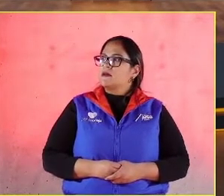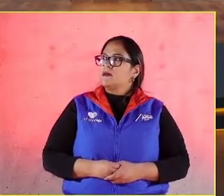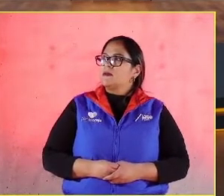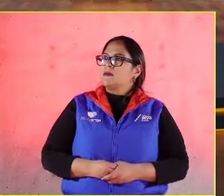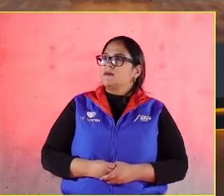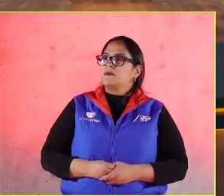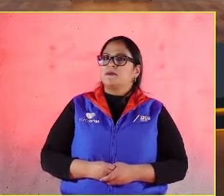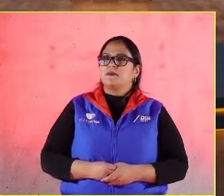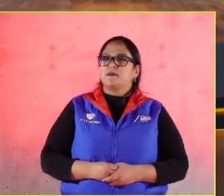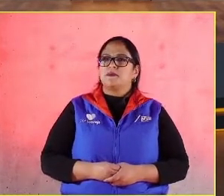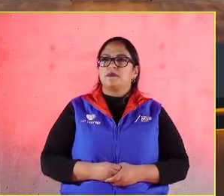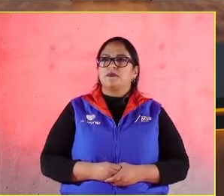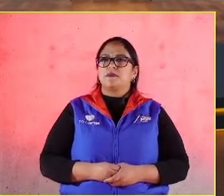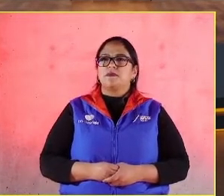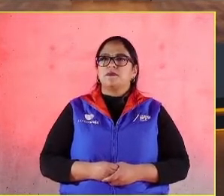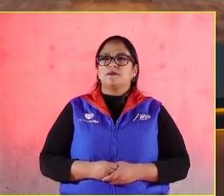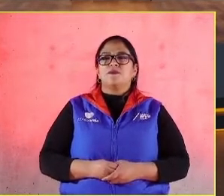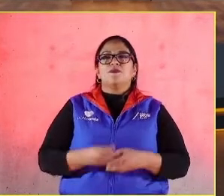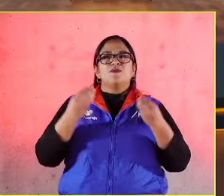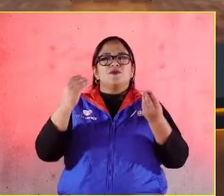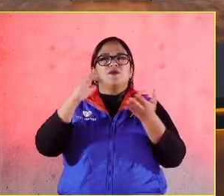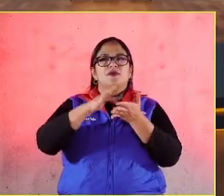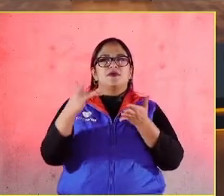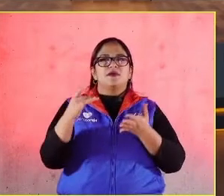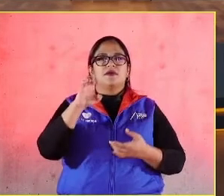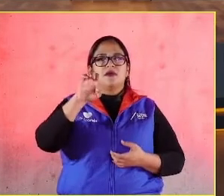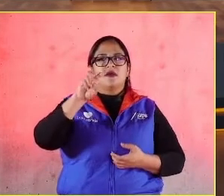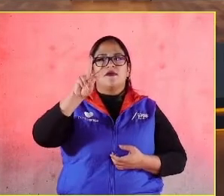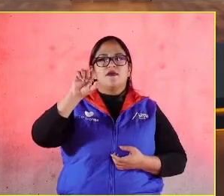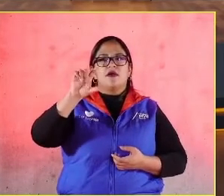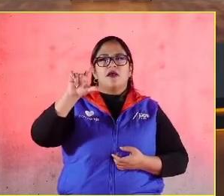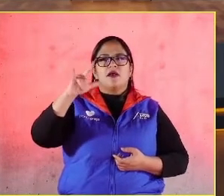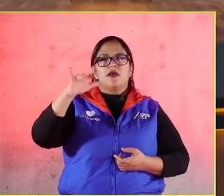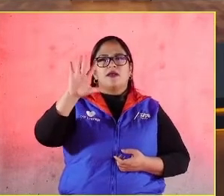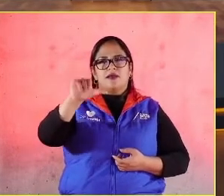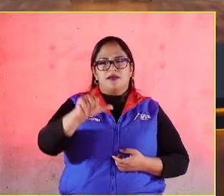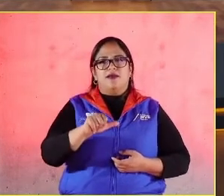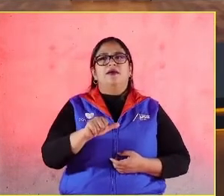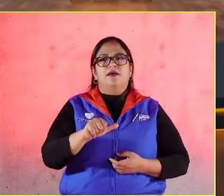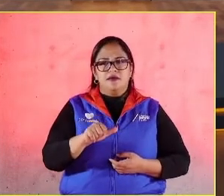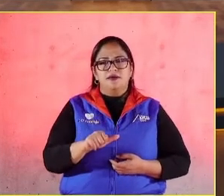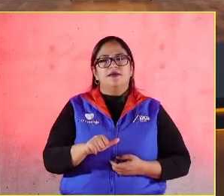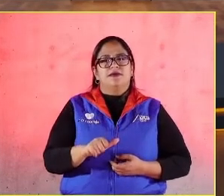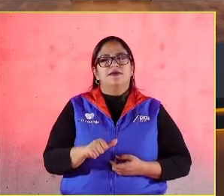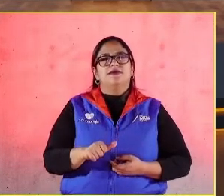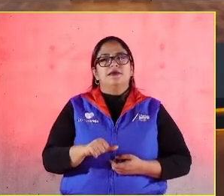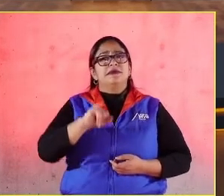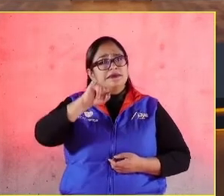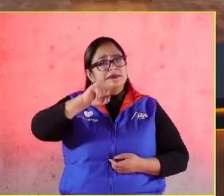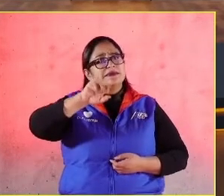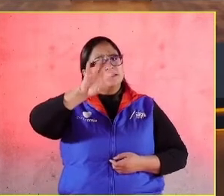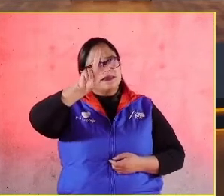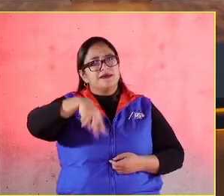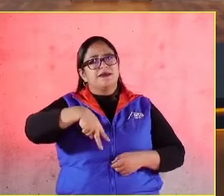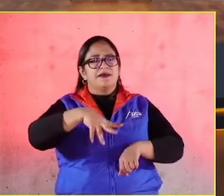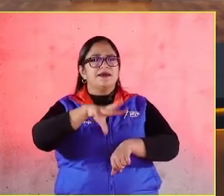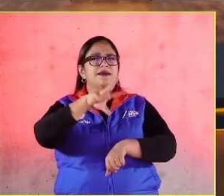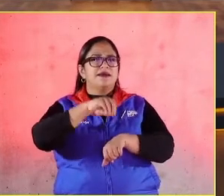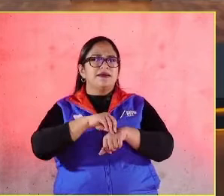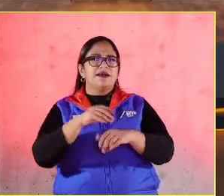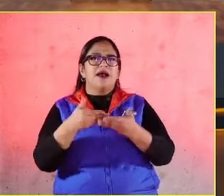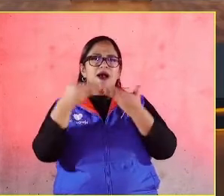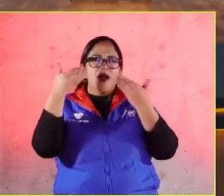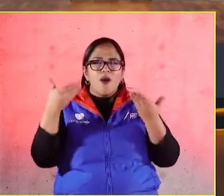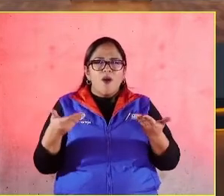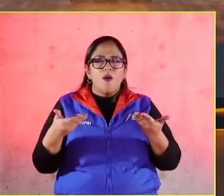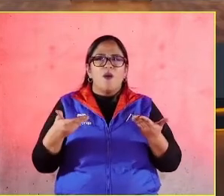Muchas gracias, Evangelina, por tus palabras y ahora continuamos. Pues sí, continuamos dándole la